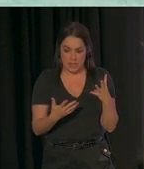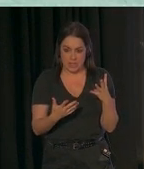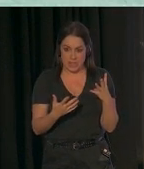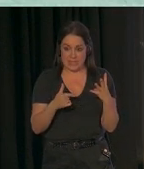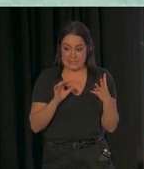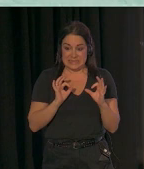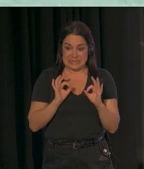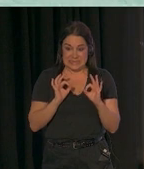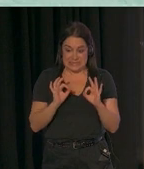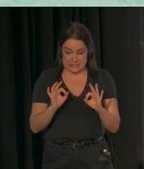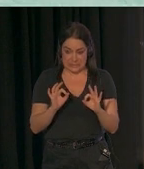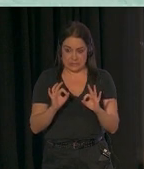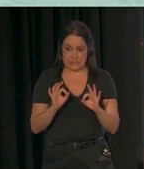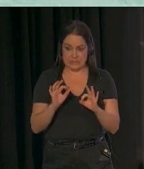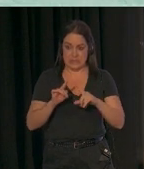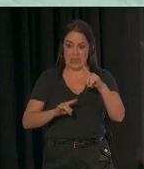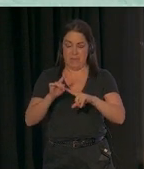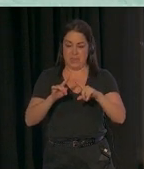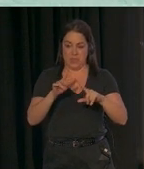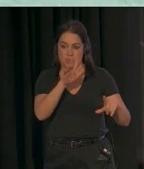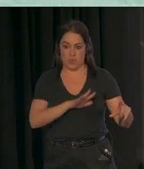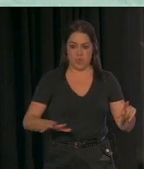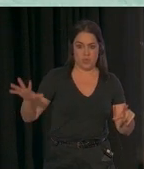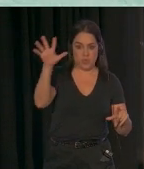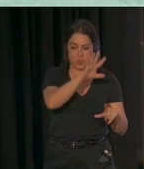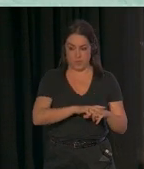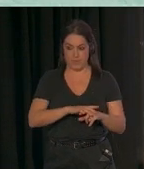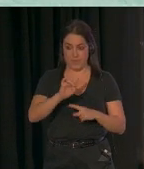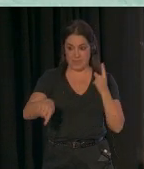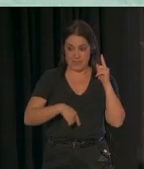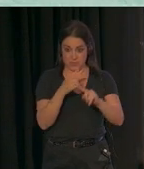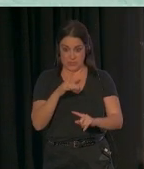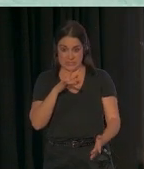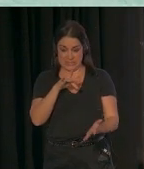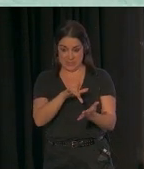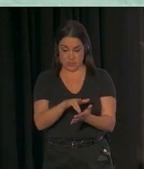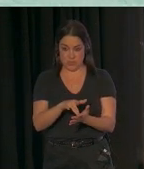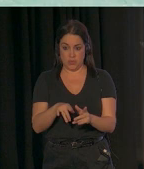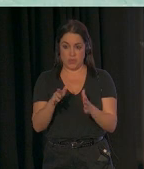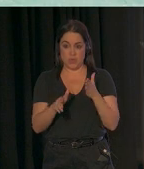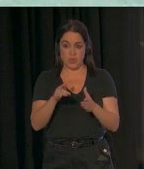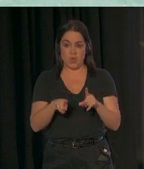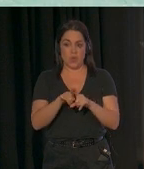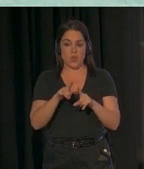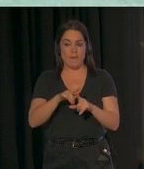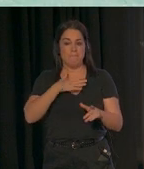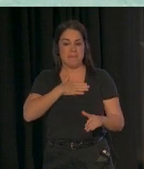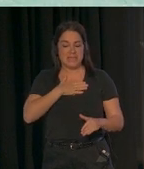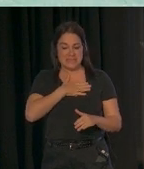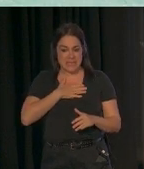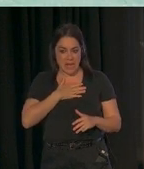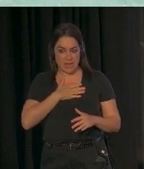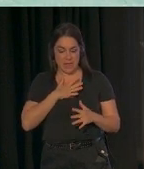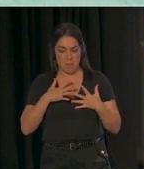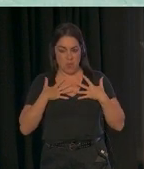específico de acuerdo con las distintas geografías. En la siguiente sesión se centra en el bienestar emocional y la resiliencia de los